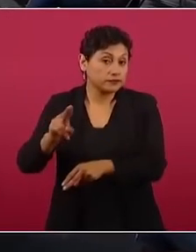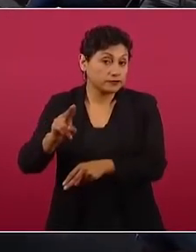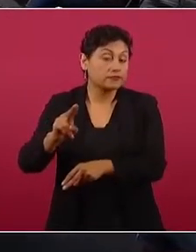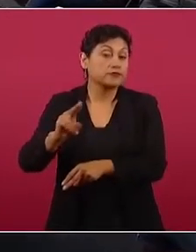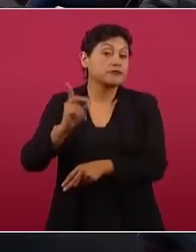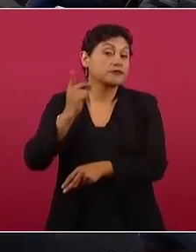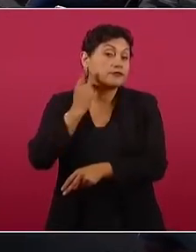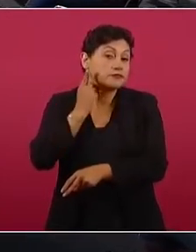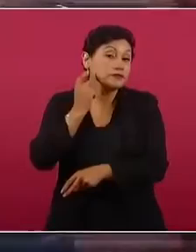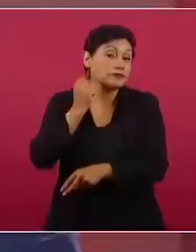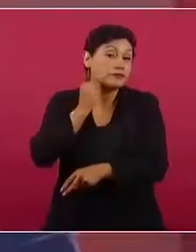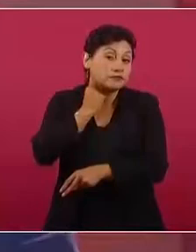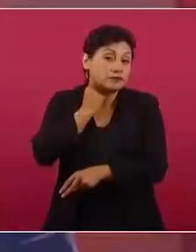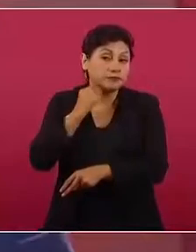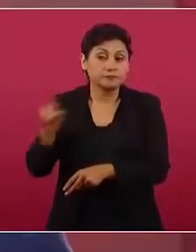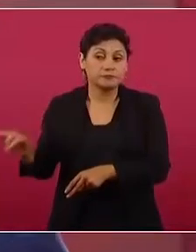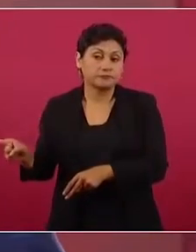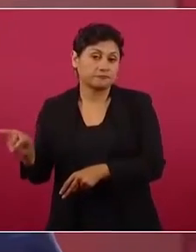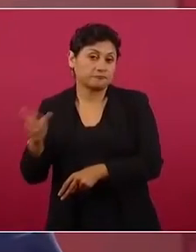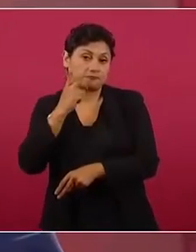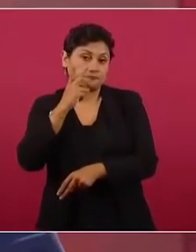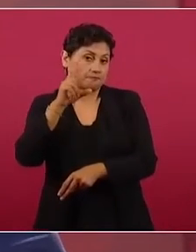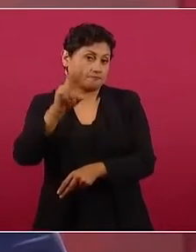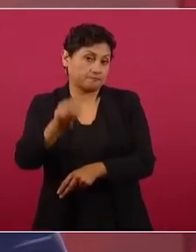que eso también hay que aclararlo,